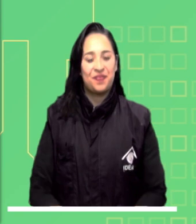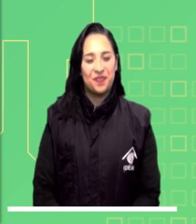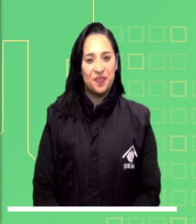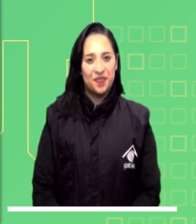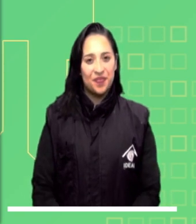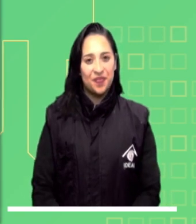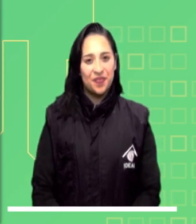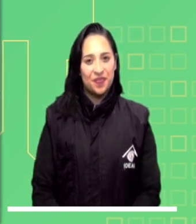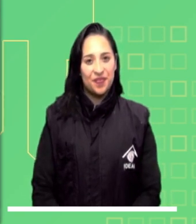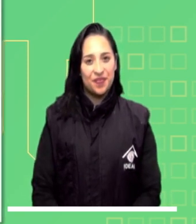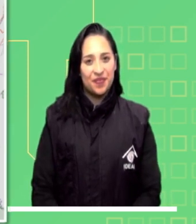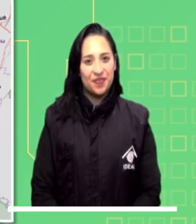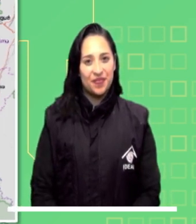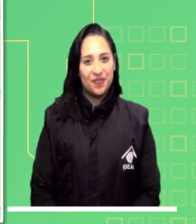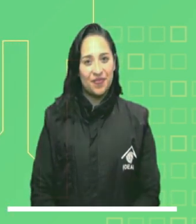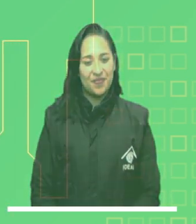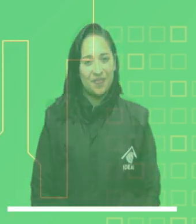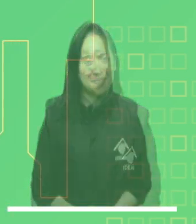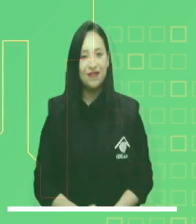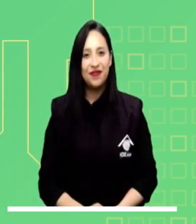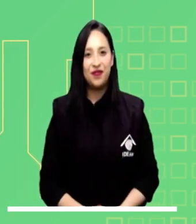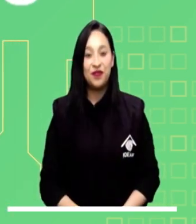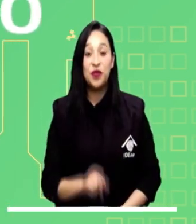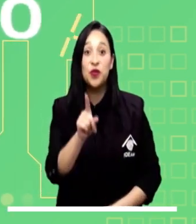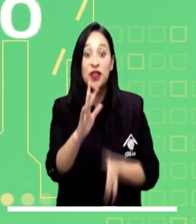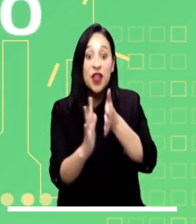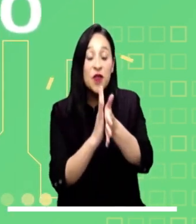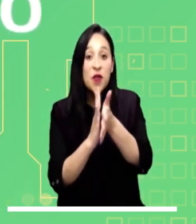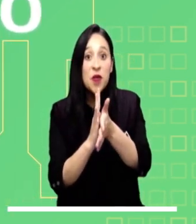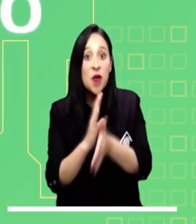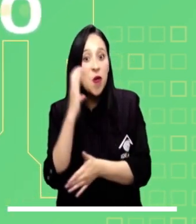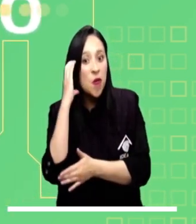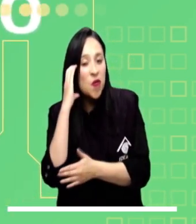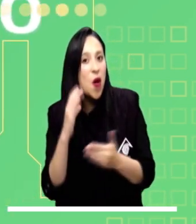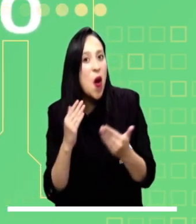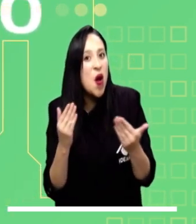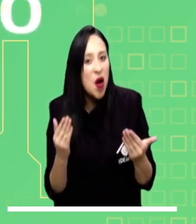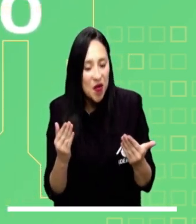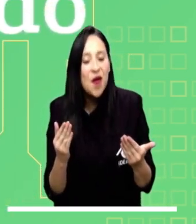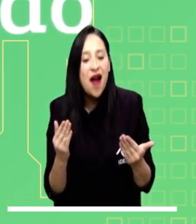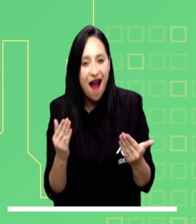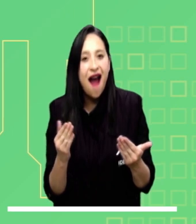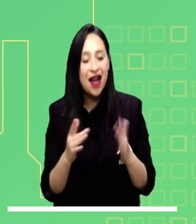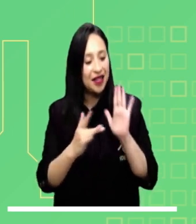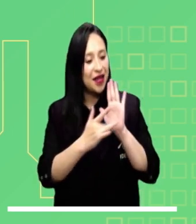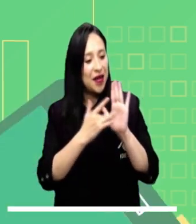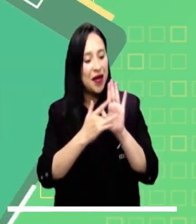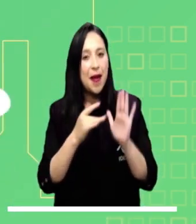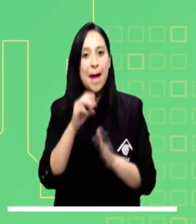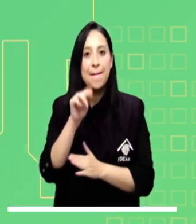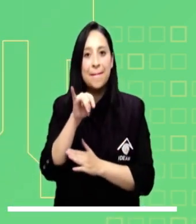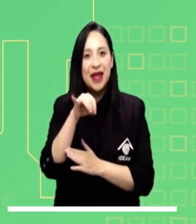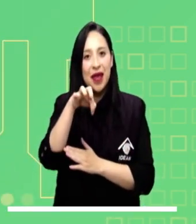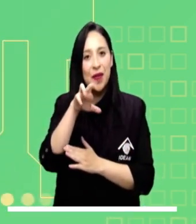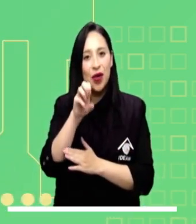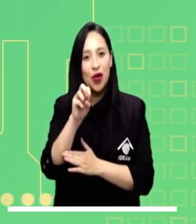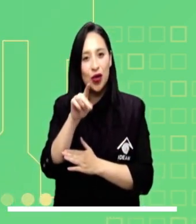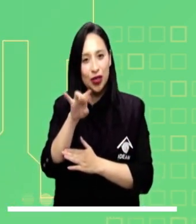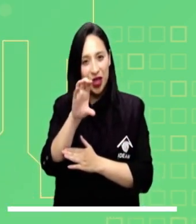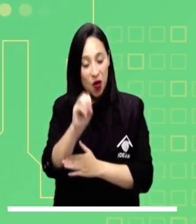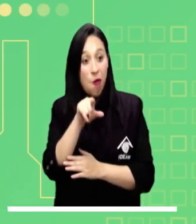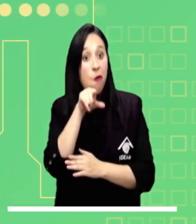tormentas en amplios sectores del Océano Pacífico colombiano. Manténgase bien informado y en tiempo real a través de nuestra